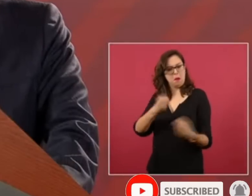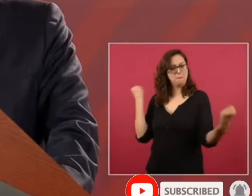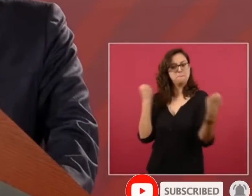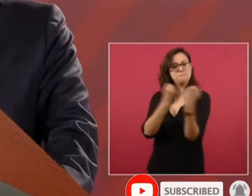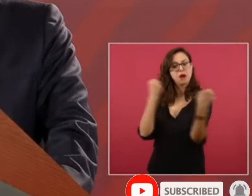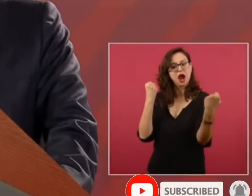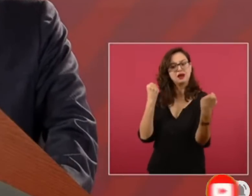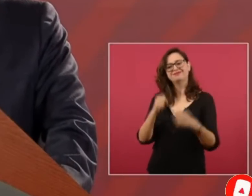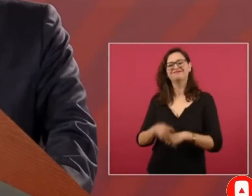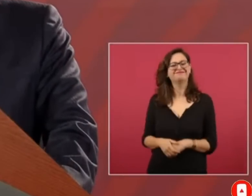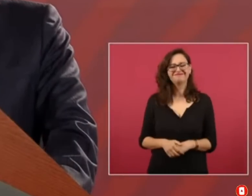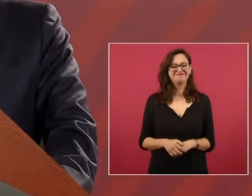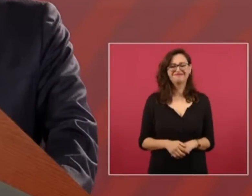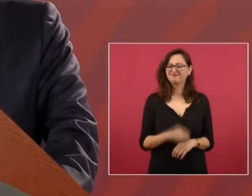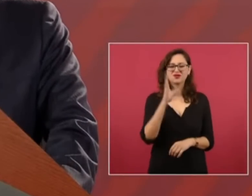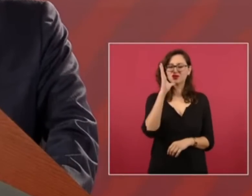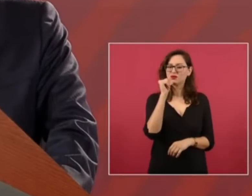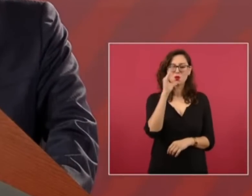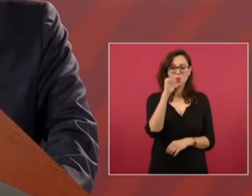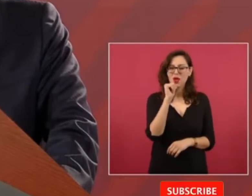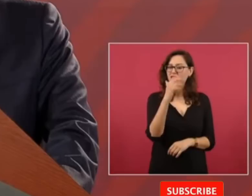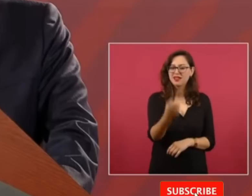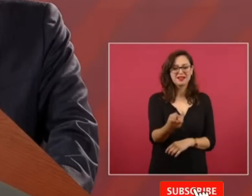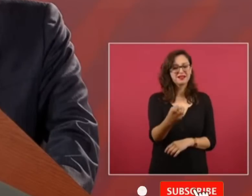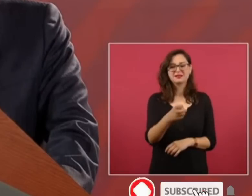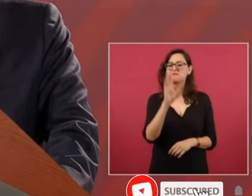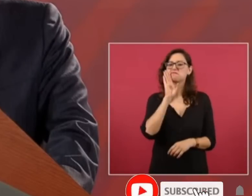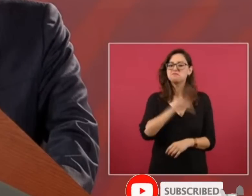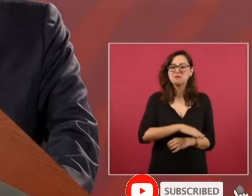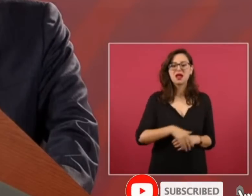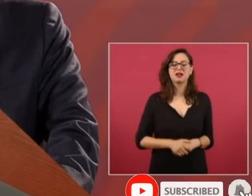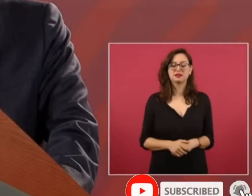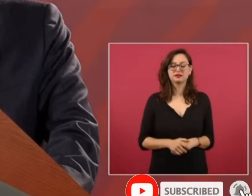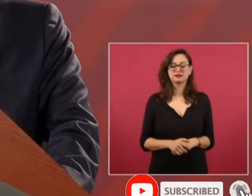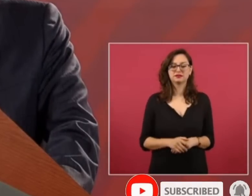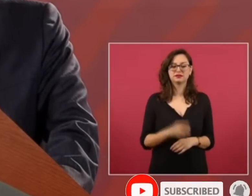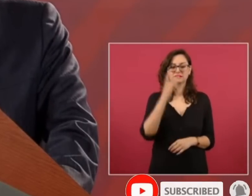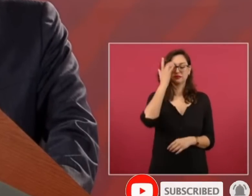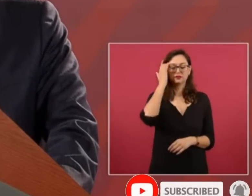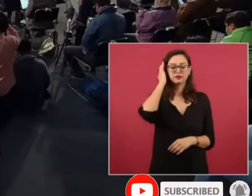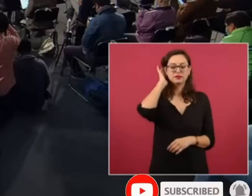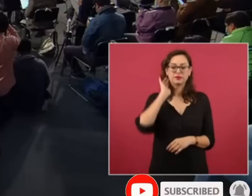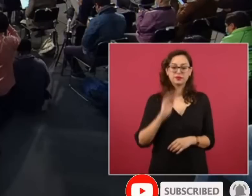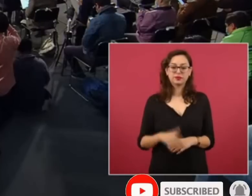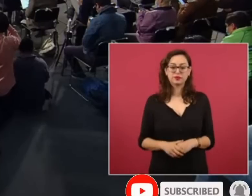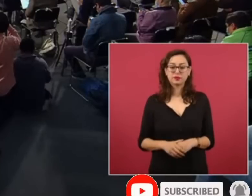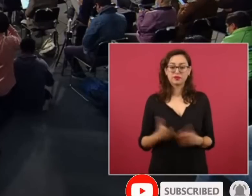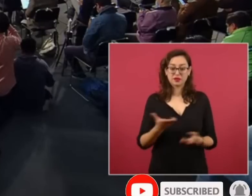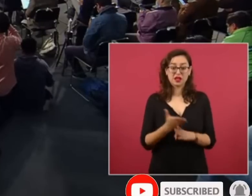Y estamos convencidos de fue un error grave, un crimen,